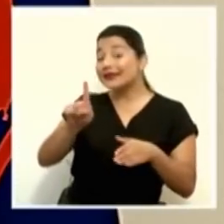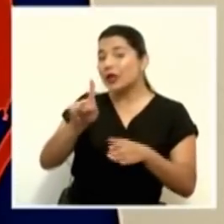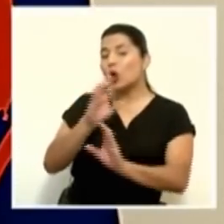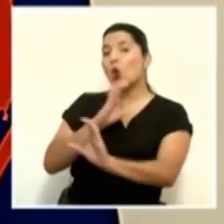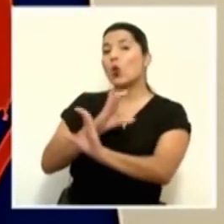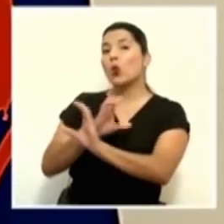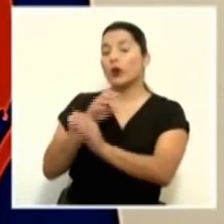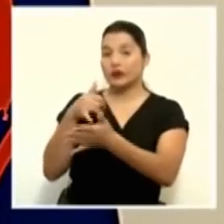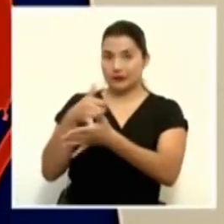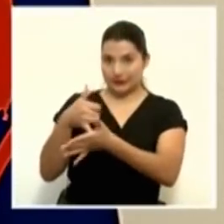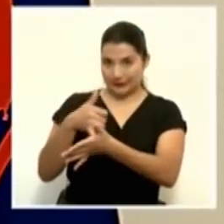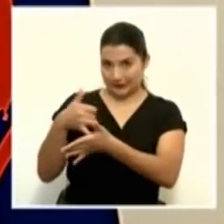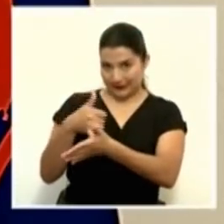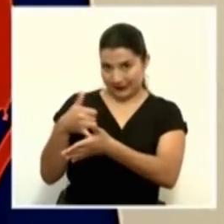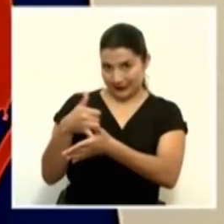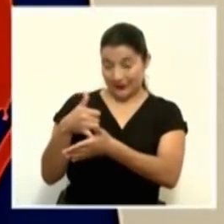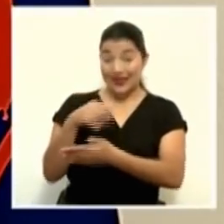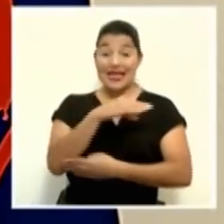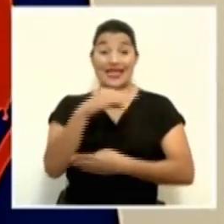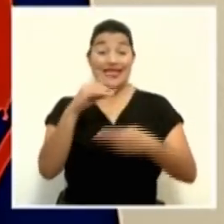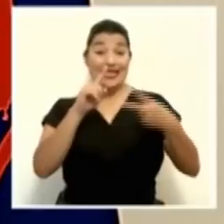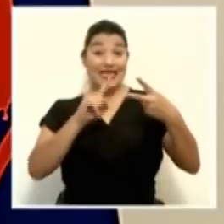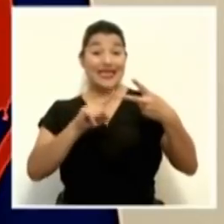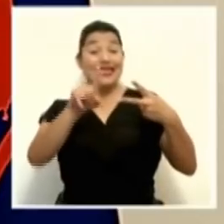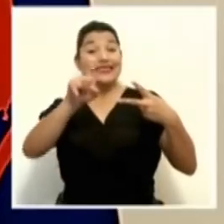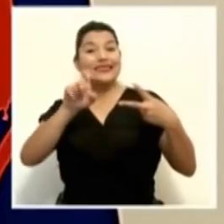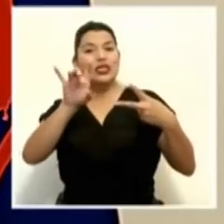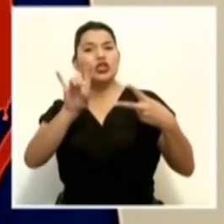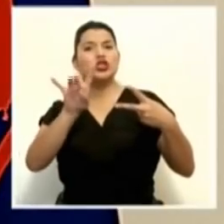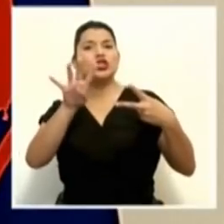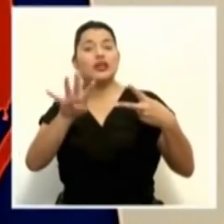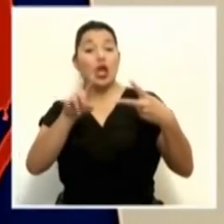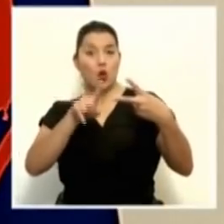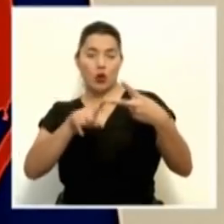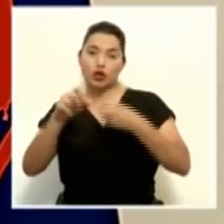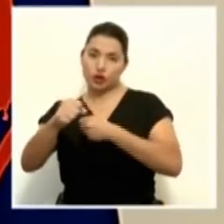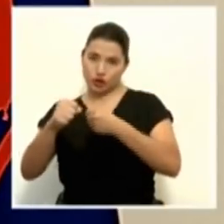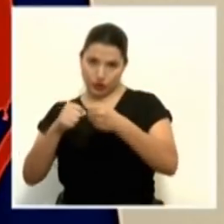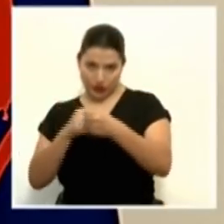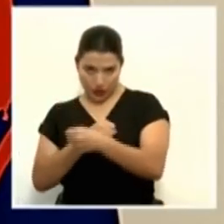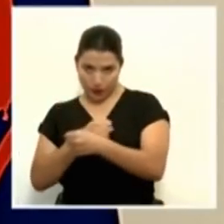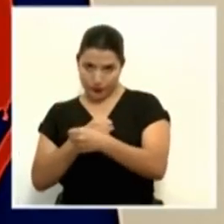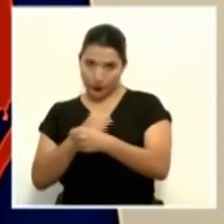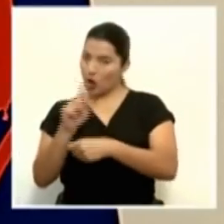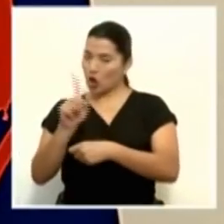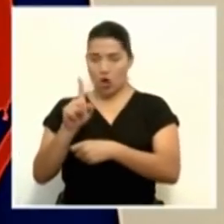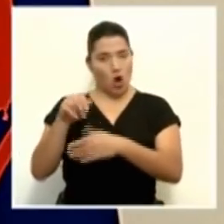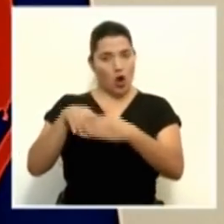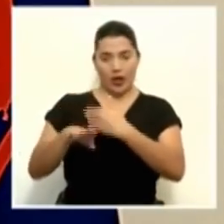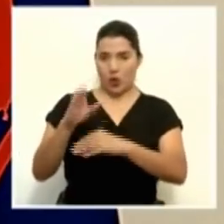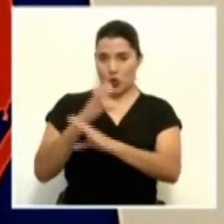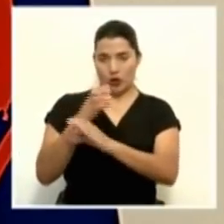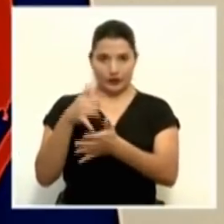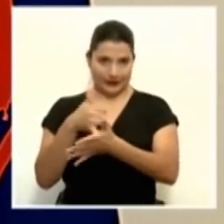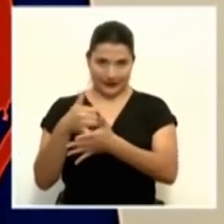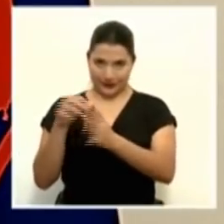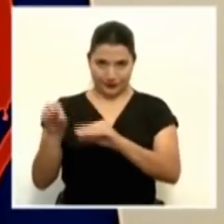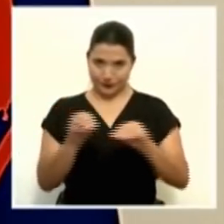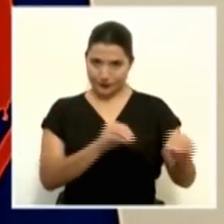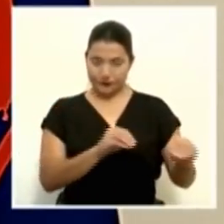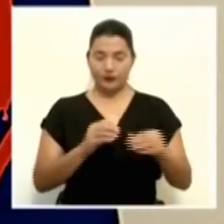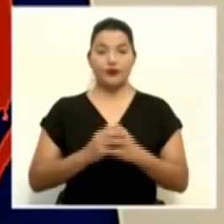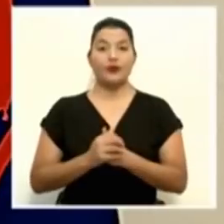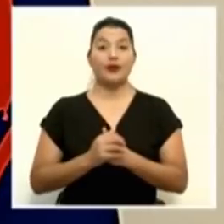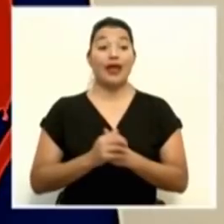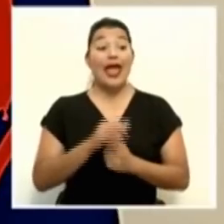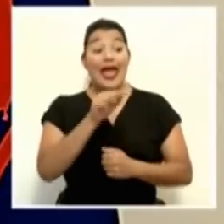cuidados intensivos. Y 184 están en salón, o sea, fuera de cuidados intensivos. De esos